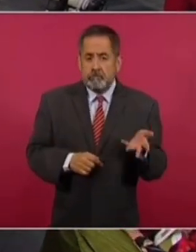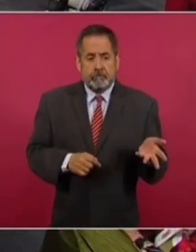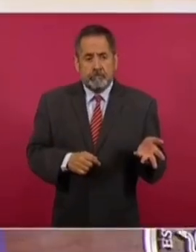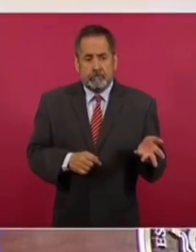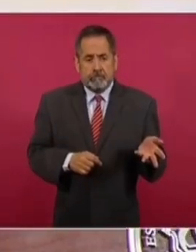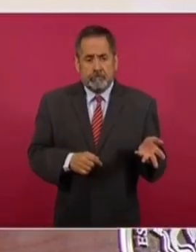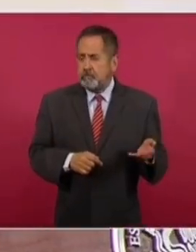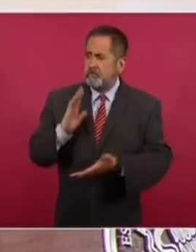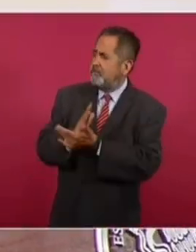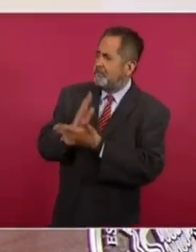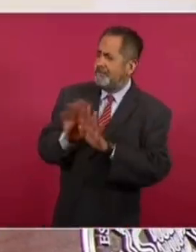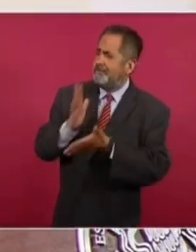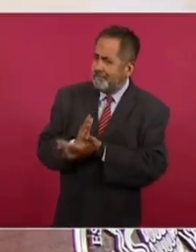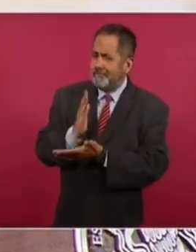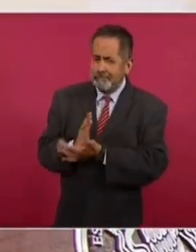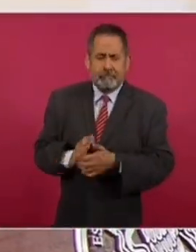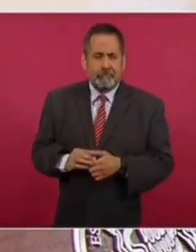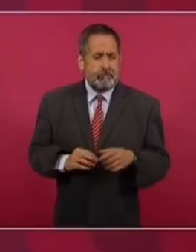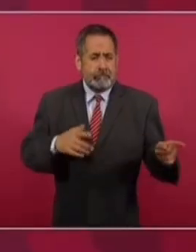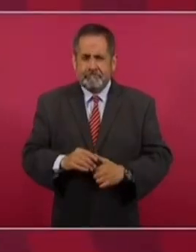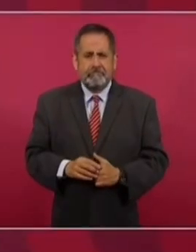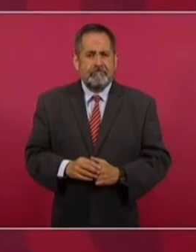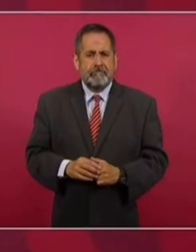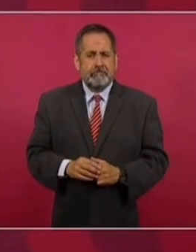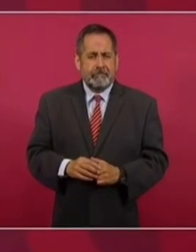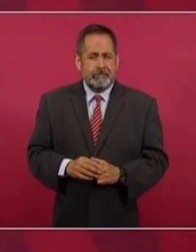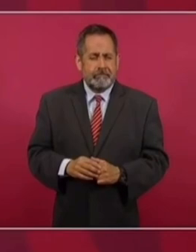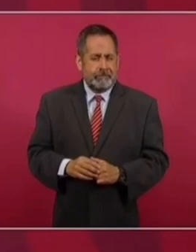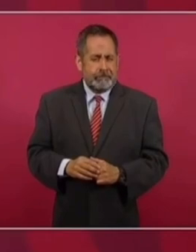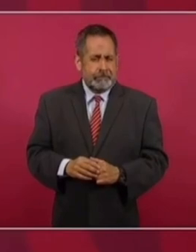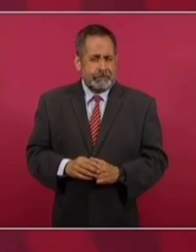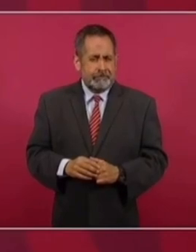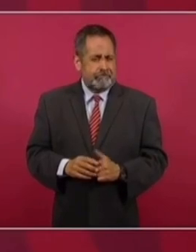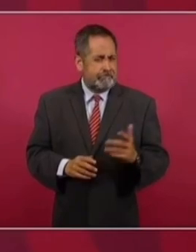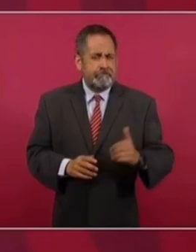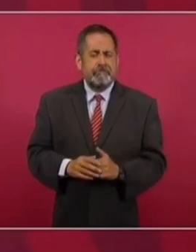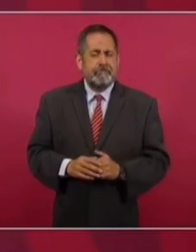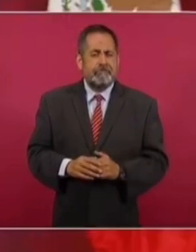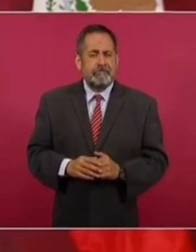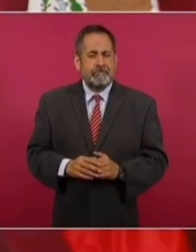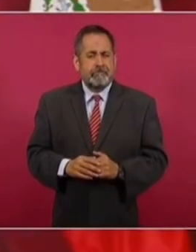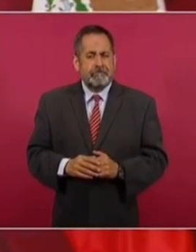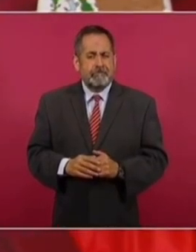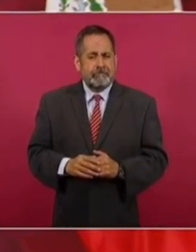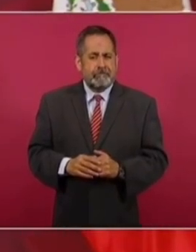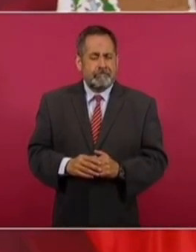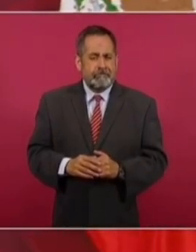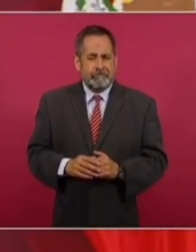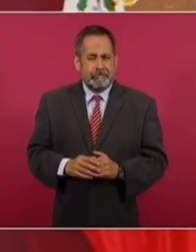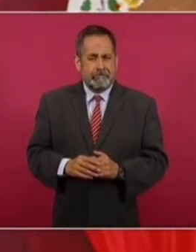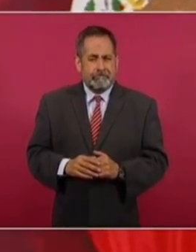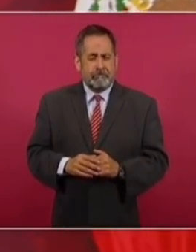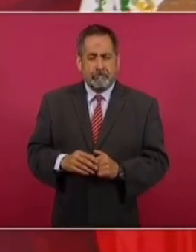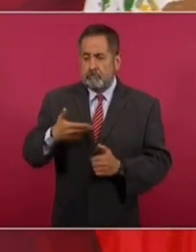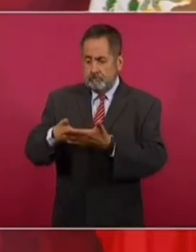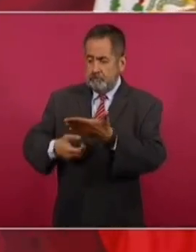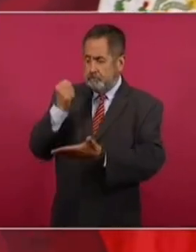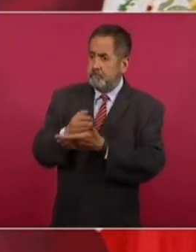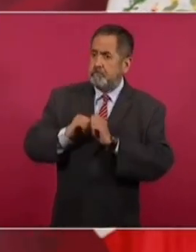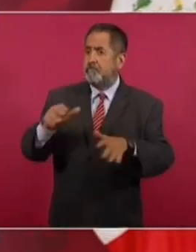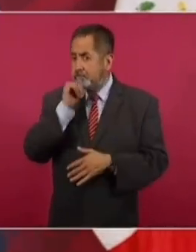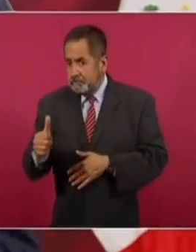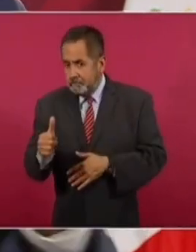es que no hagamos nada. No me estoy chupando el dedo. Entonces, si no emito el acuerdo,